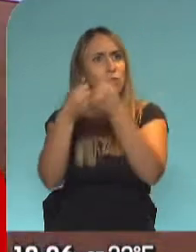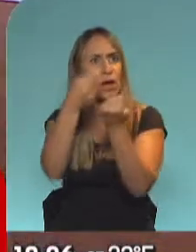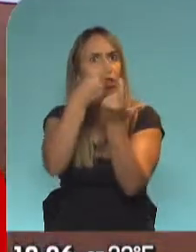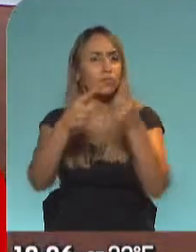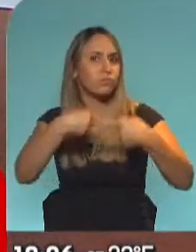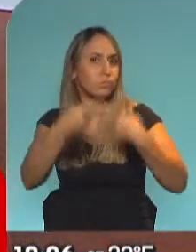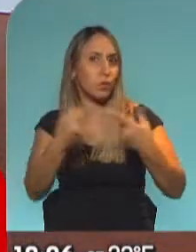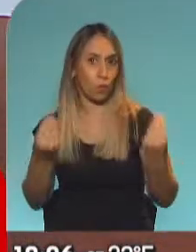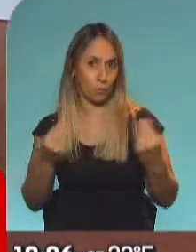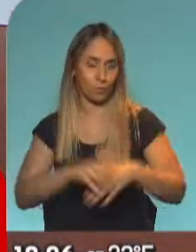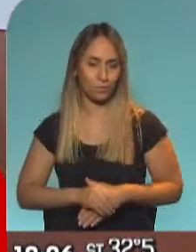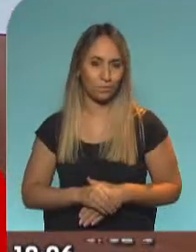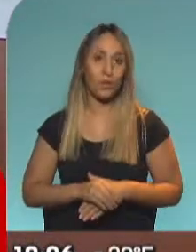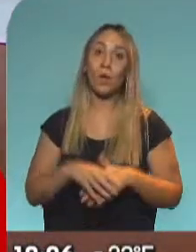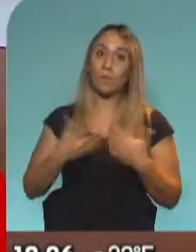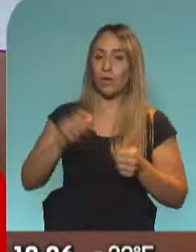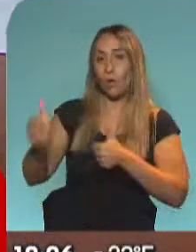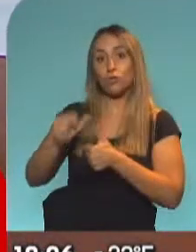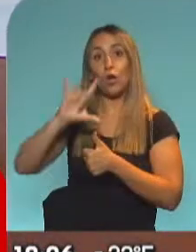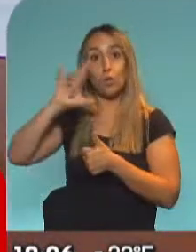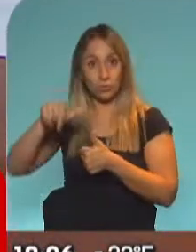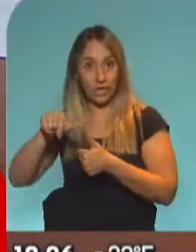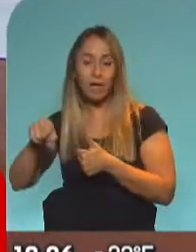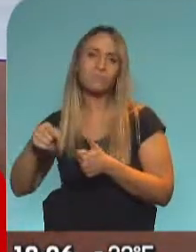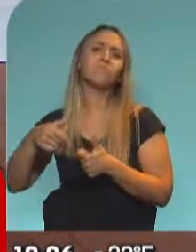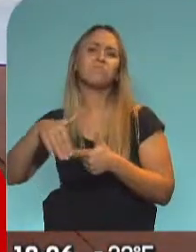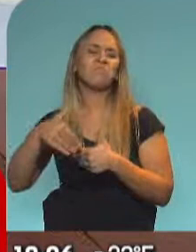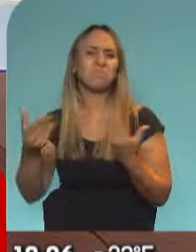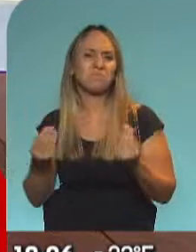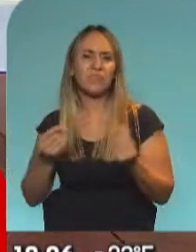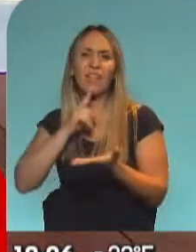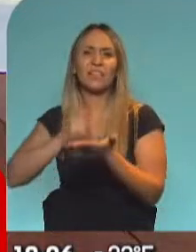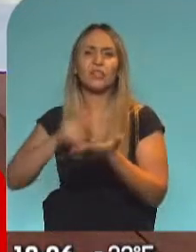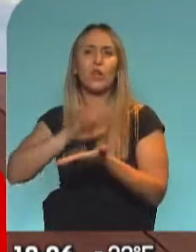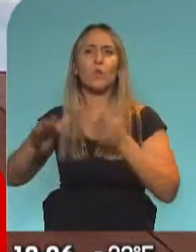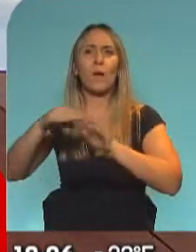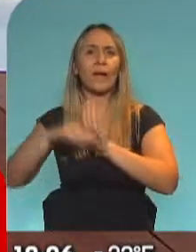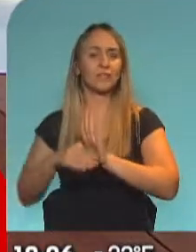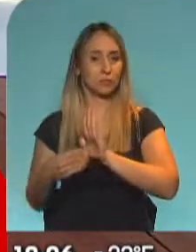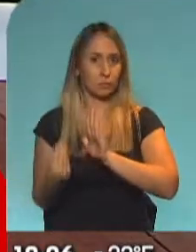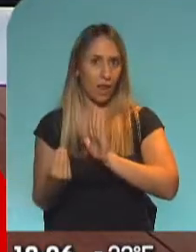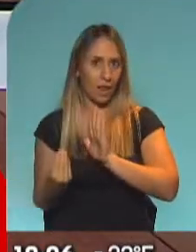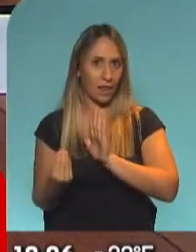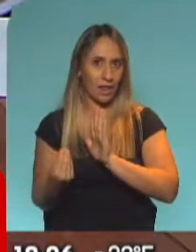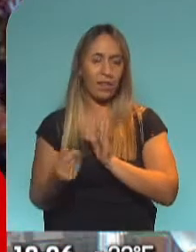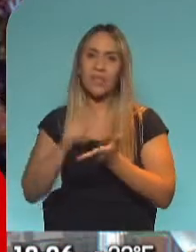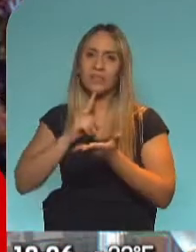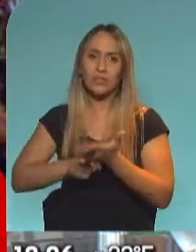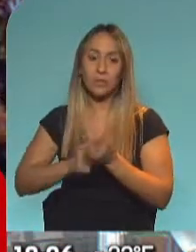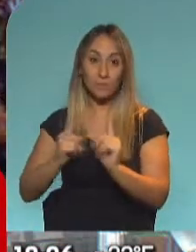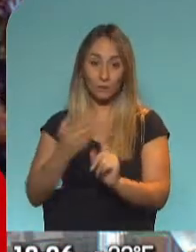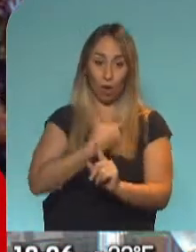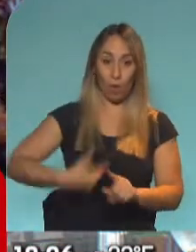momento, Lucía, en el cual estamos cerca de saber las nuevas medidas. Medidas que dará el gobierno